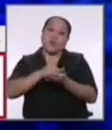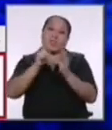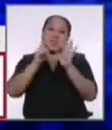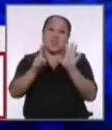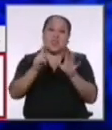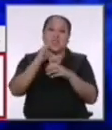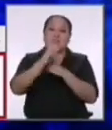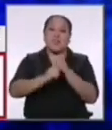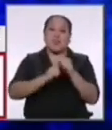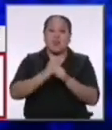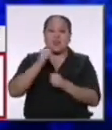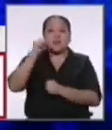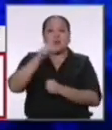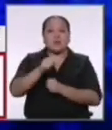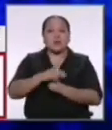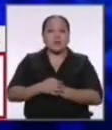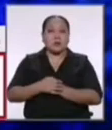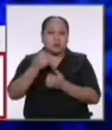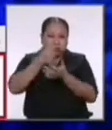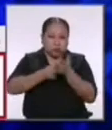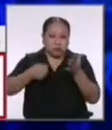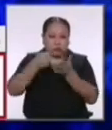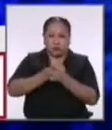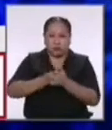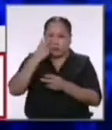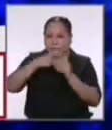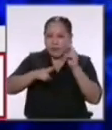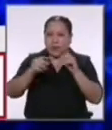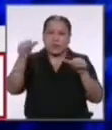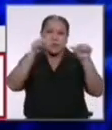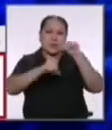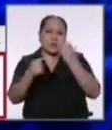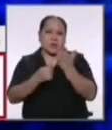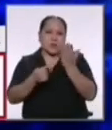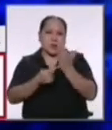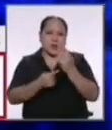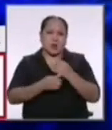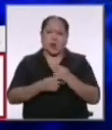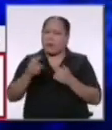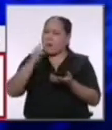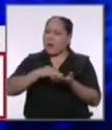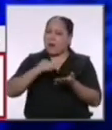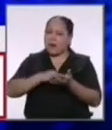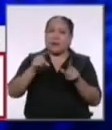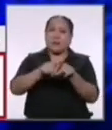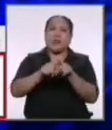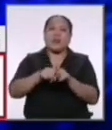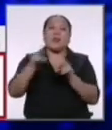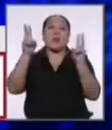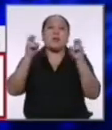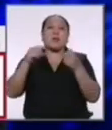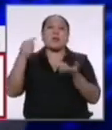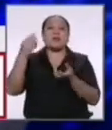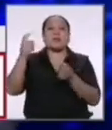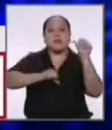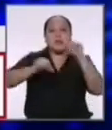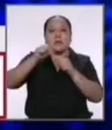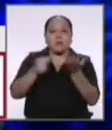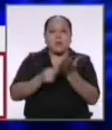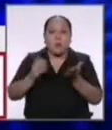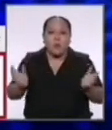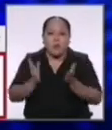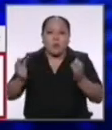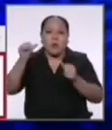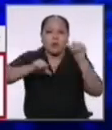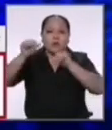esfuerzo tenemos que considerar no solamente la ciencia y la tecnología sino mucho más y en el campo de la ciencia como lo hemos dicho lo que tenemos que promover es que nuestros